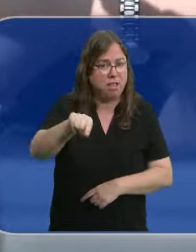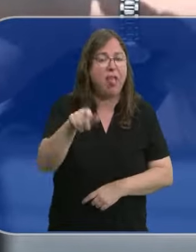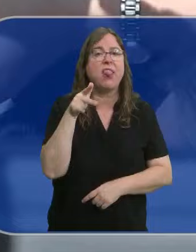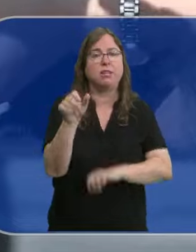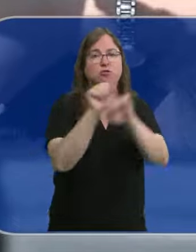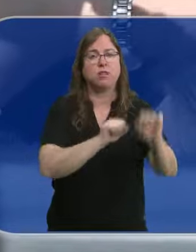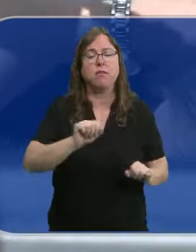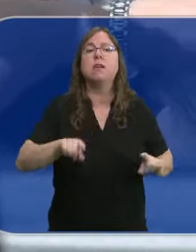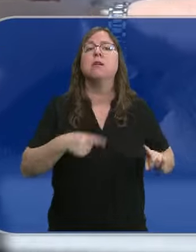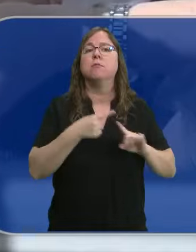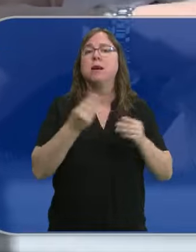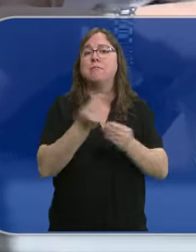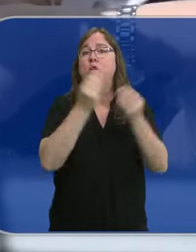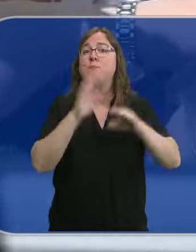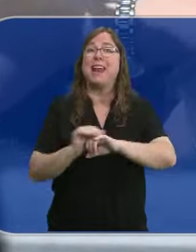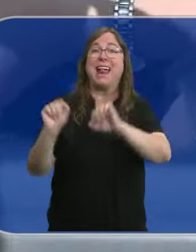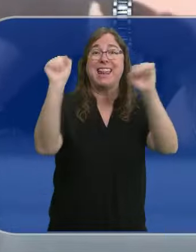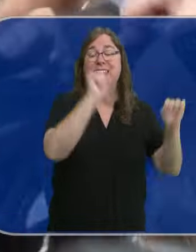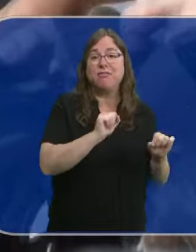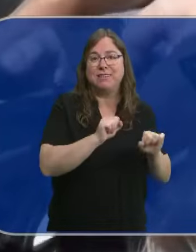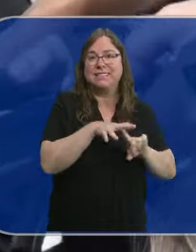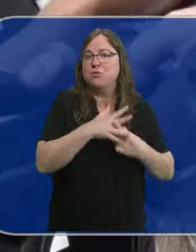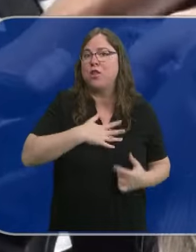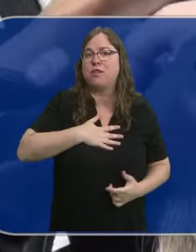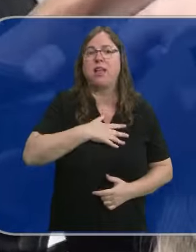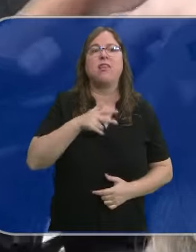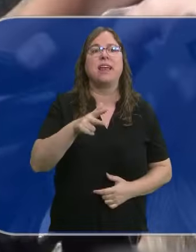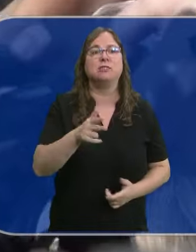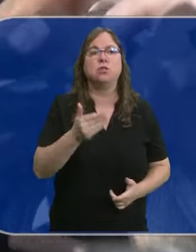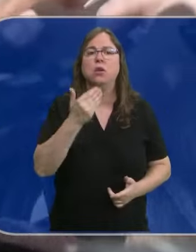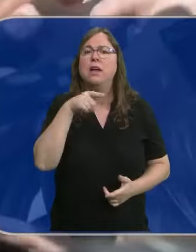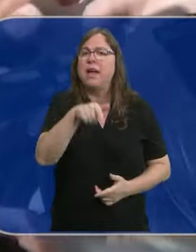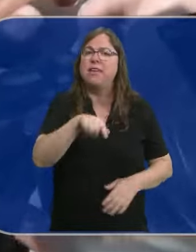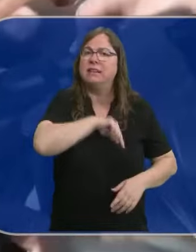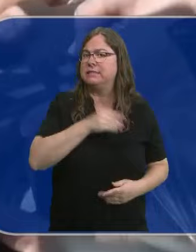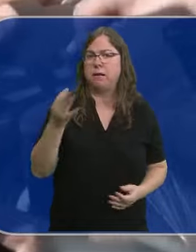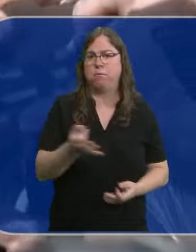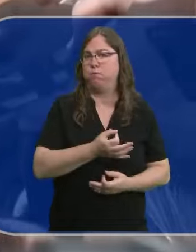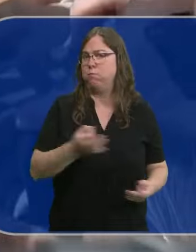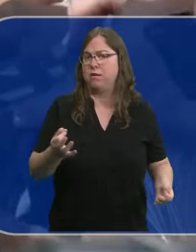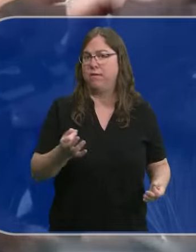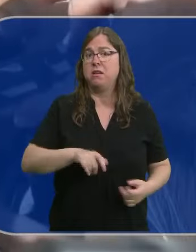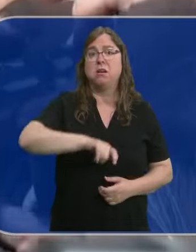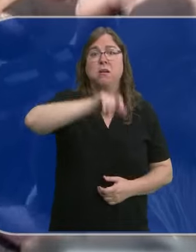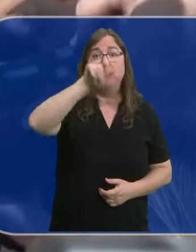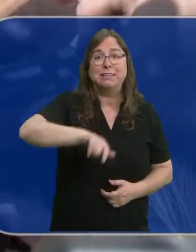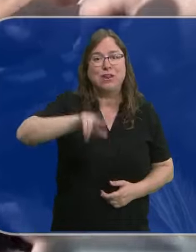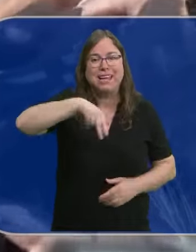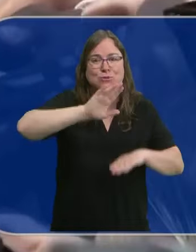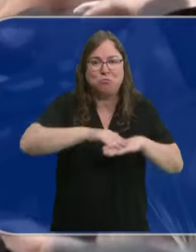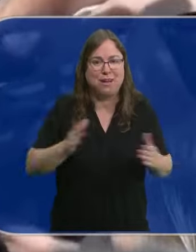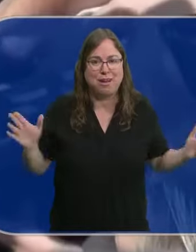para la defensa del Estado de Derecho. Ella se encuentra perfectamente como se encuentran las personas que son